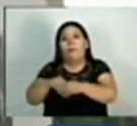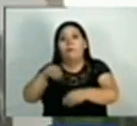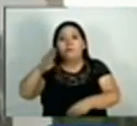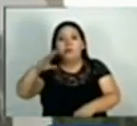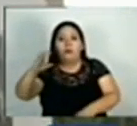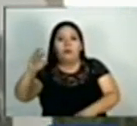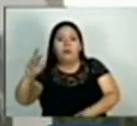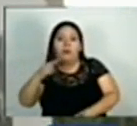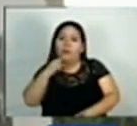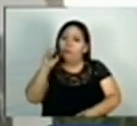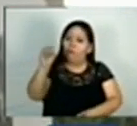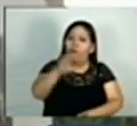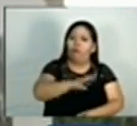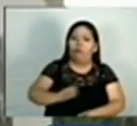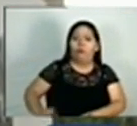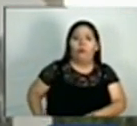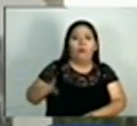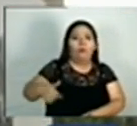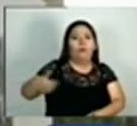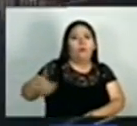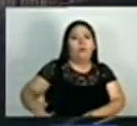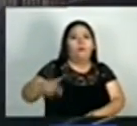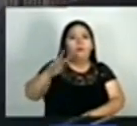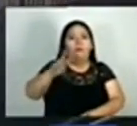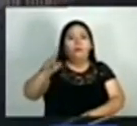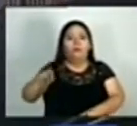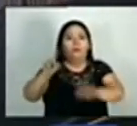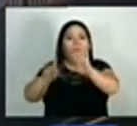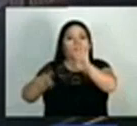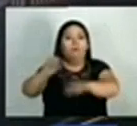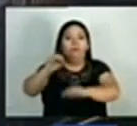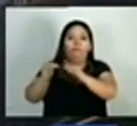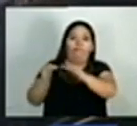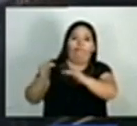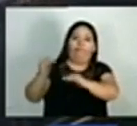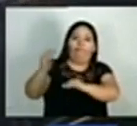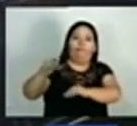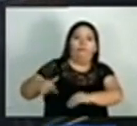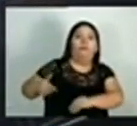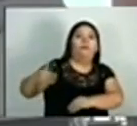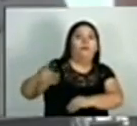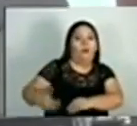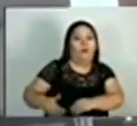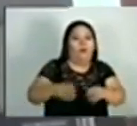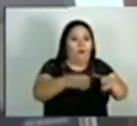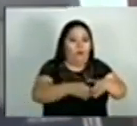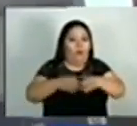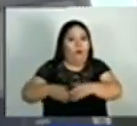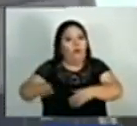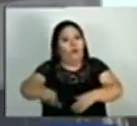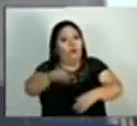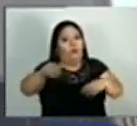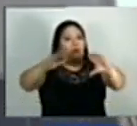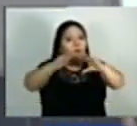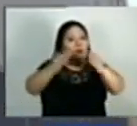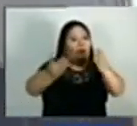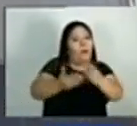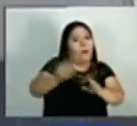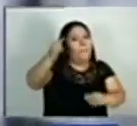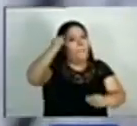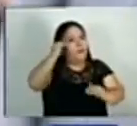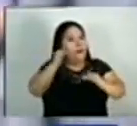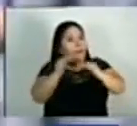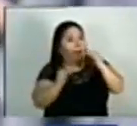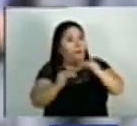estima que El Salvador cerrará con un 2.6% de crecimiento para este año, organismos internacionales proyectan una cifra